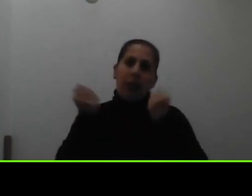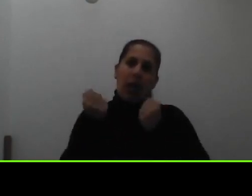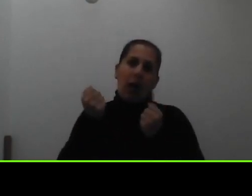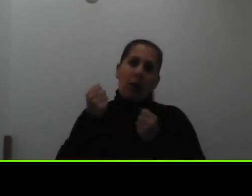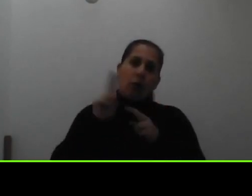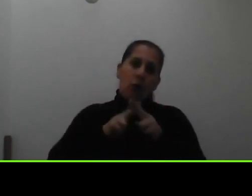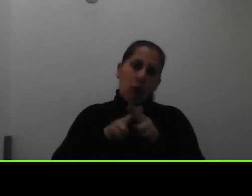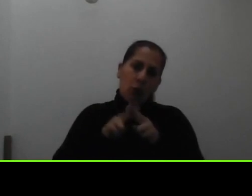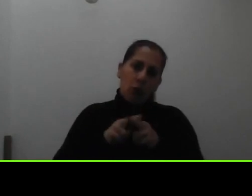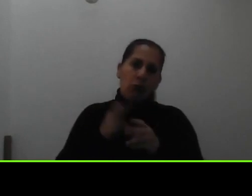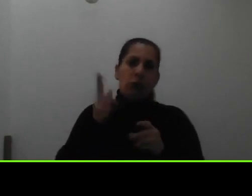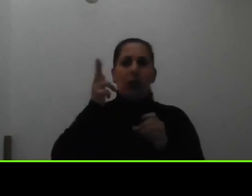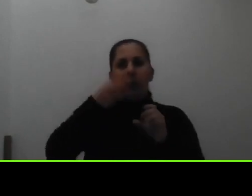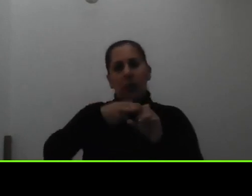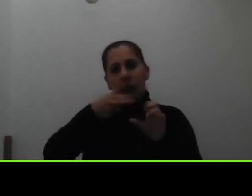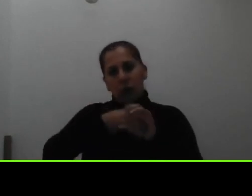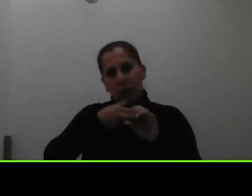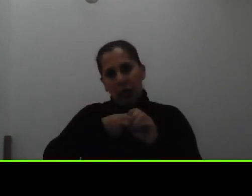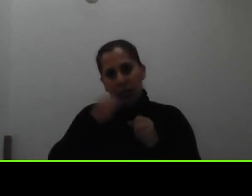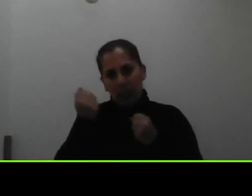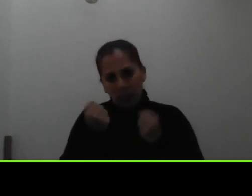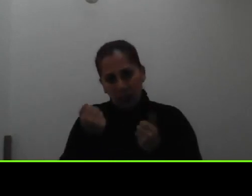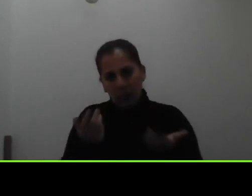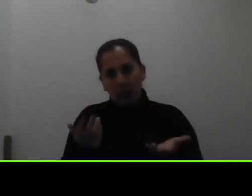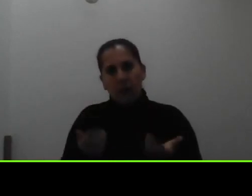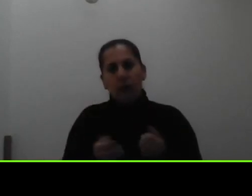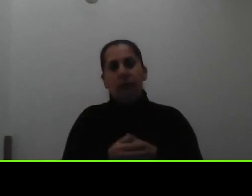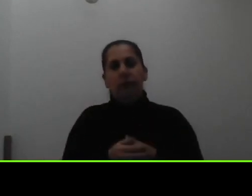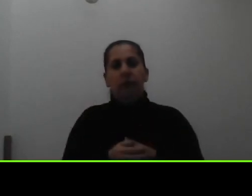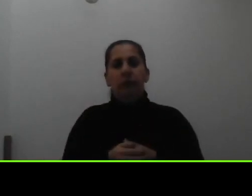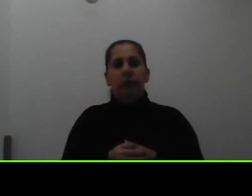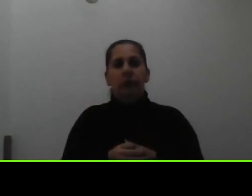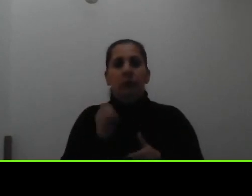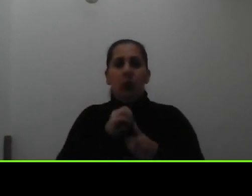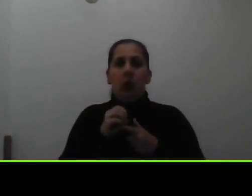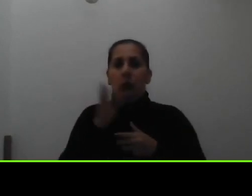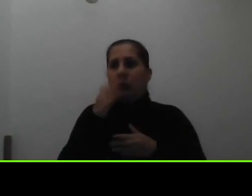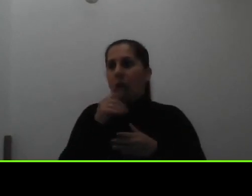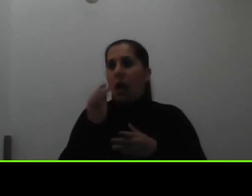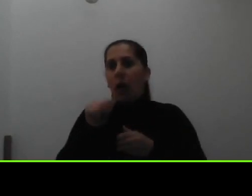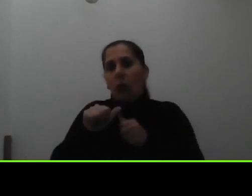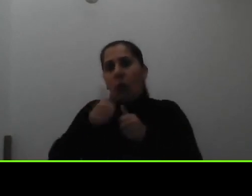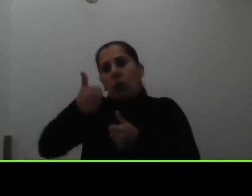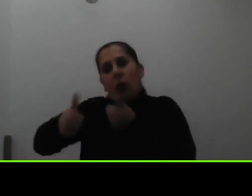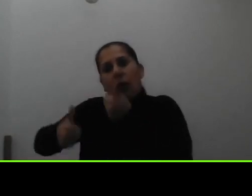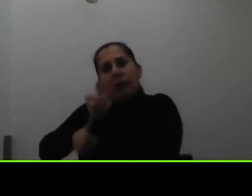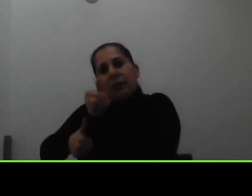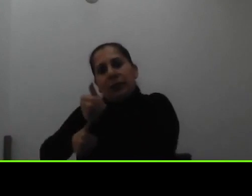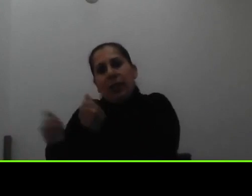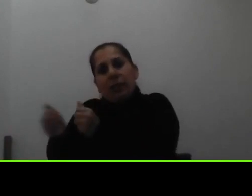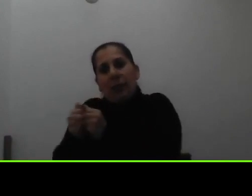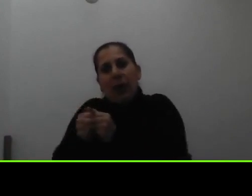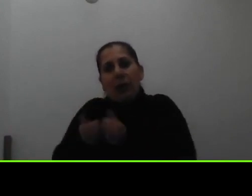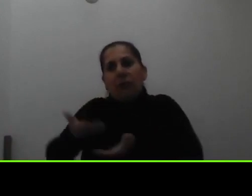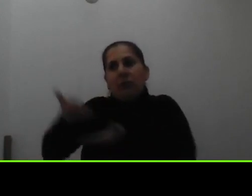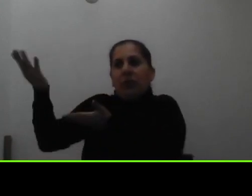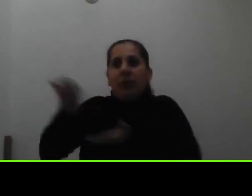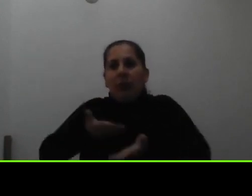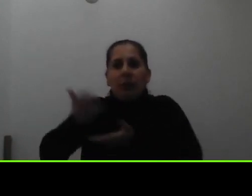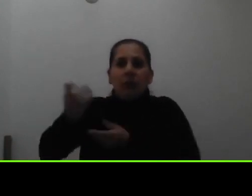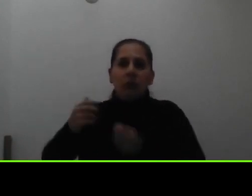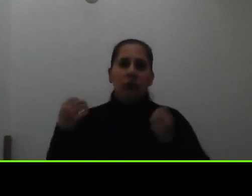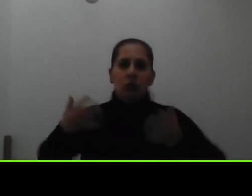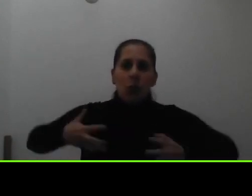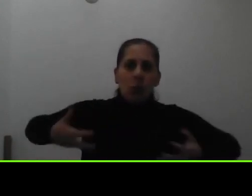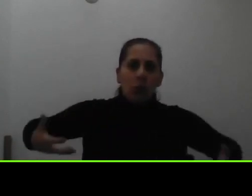tiene que ponerle gasolina al carro tal vez tenga que buscar algún ayudante porque es para mudanzas entonces no puede subir el mueble